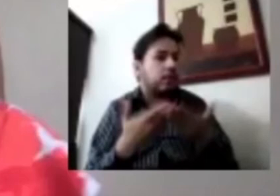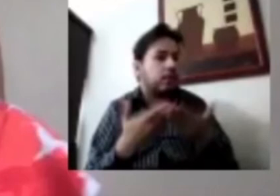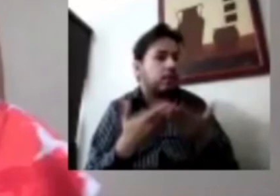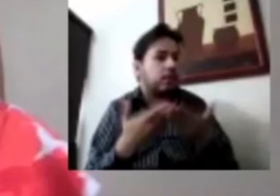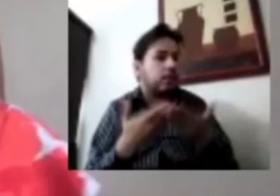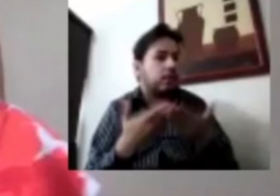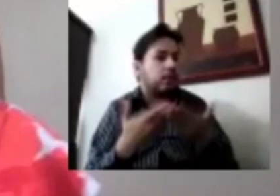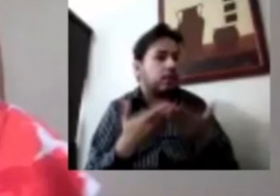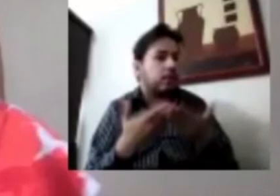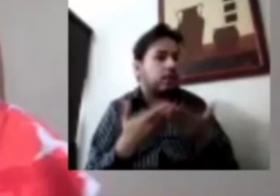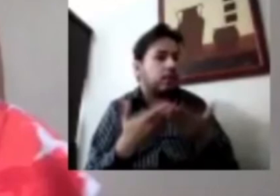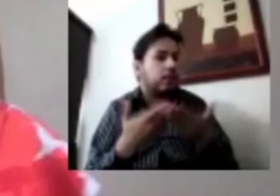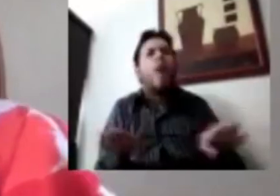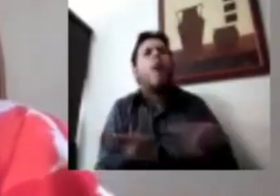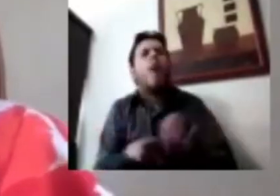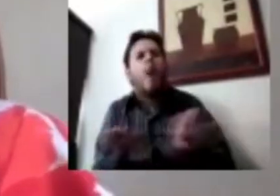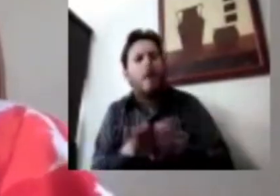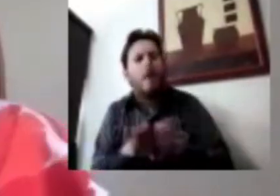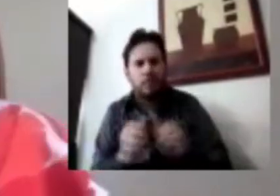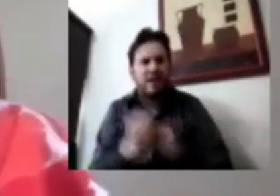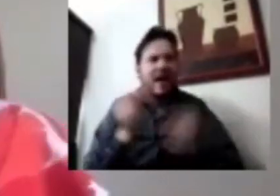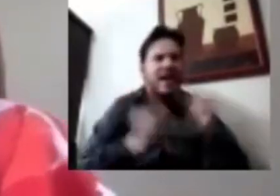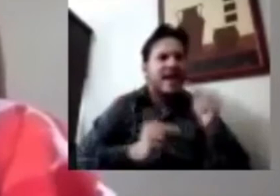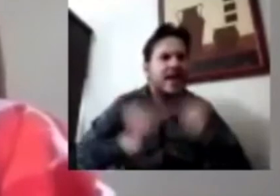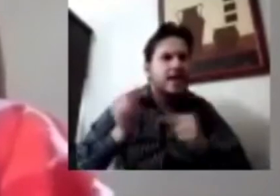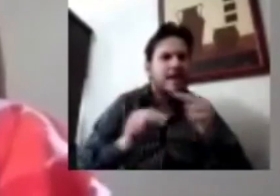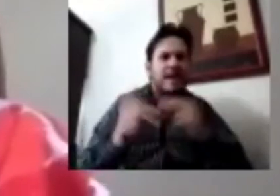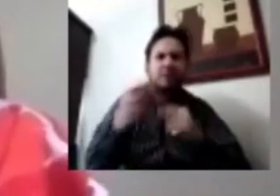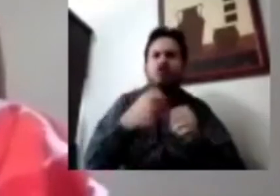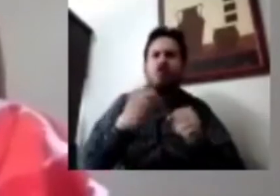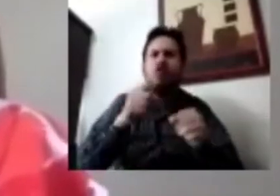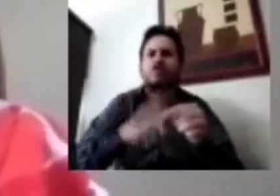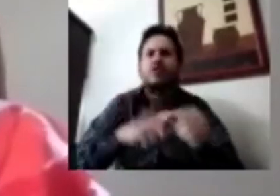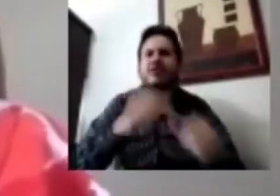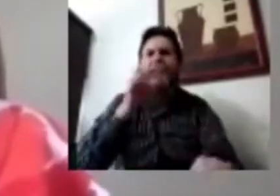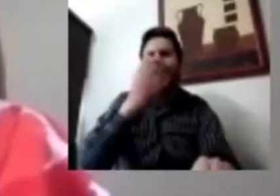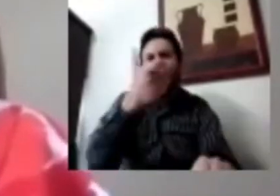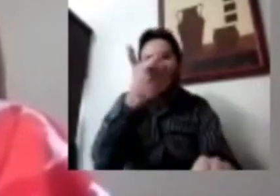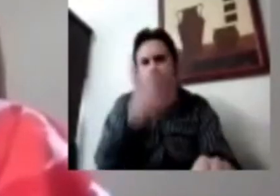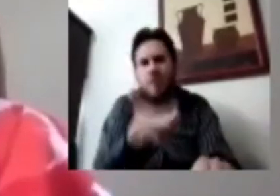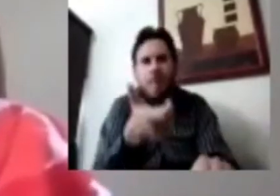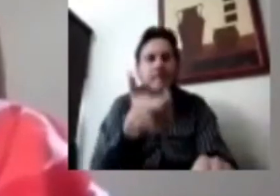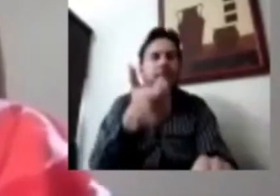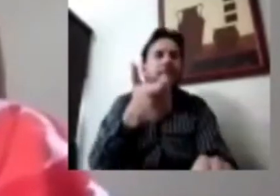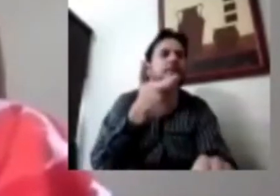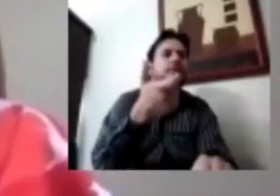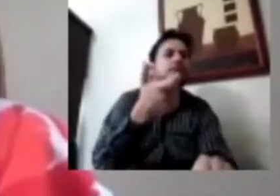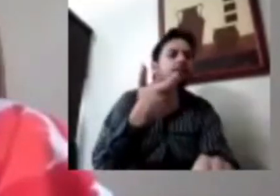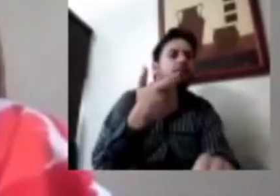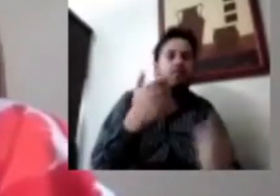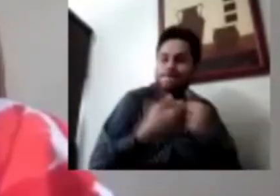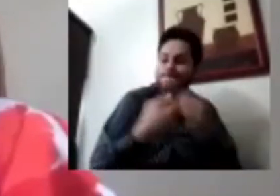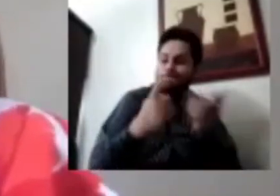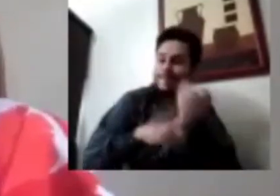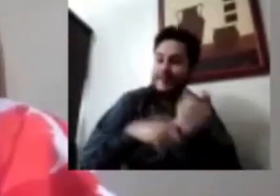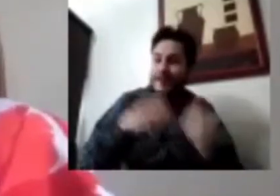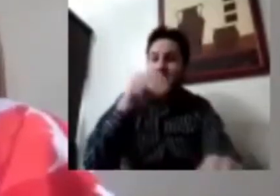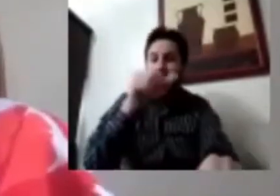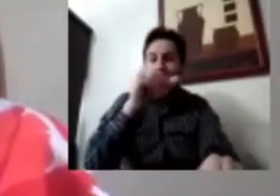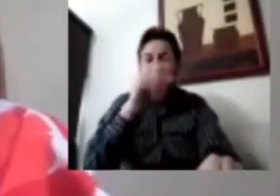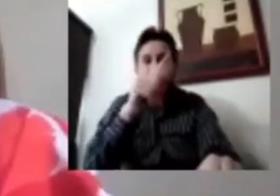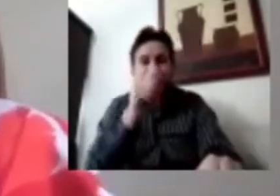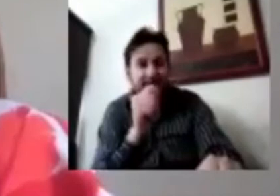a niveles socioeconómicos, cuando lo cruzamos con los niveles socioeconómicos de la MAI, típicos de la MAI, vemos que